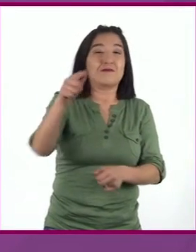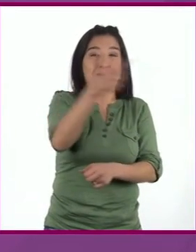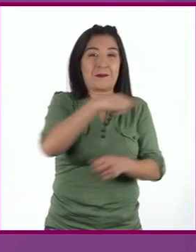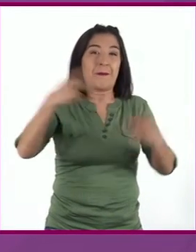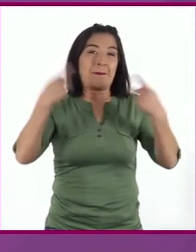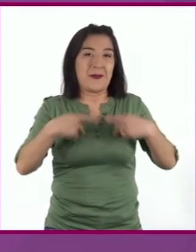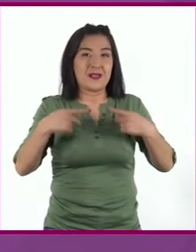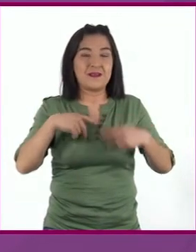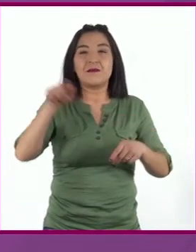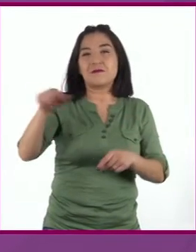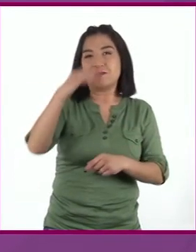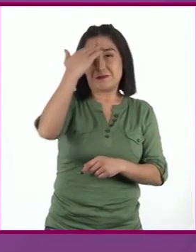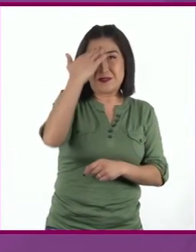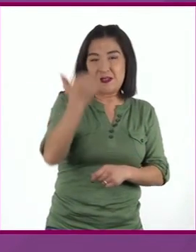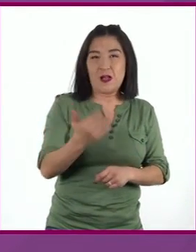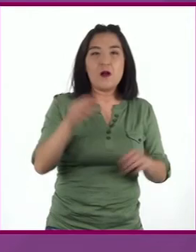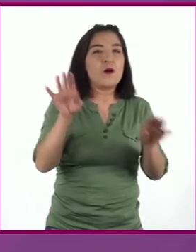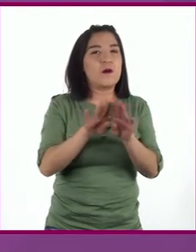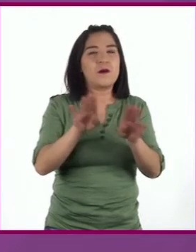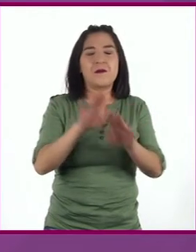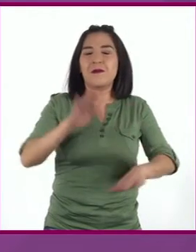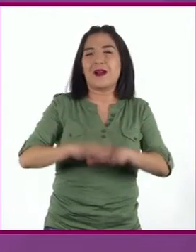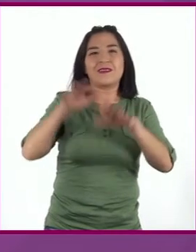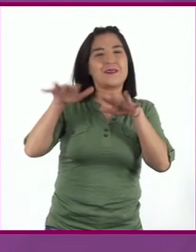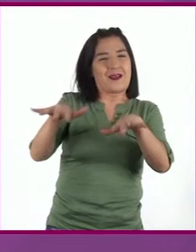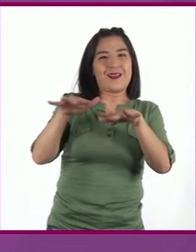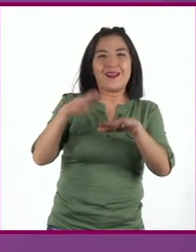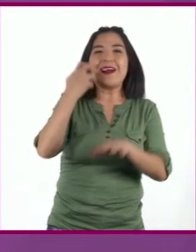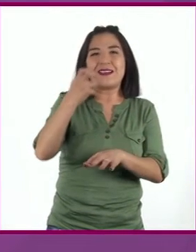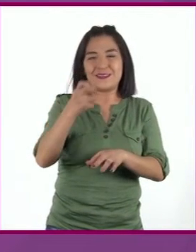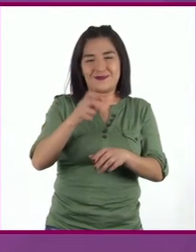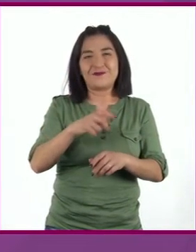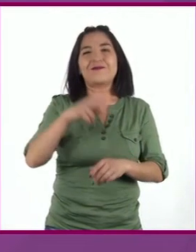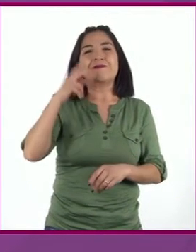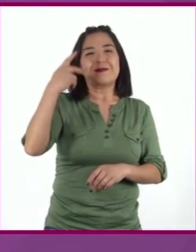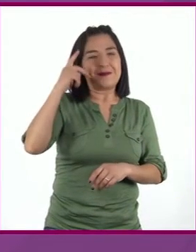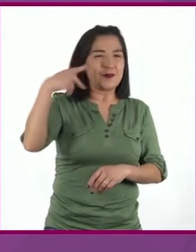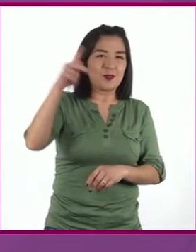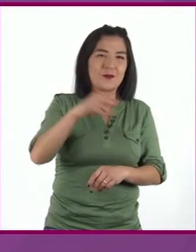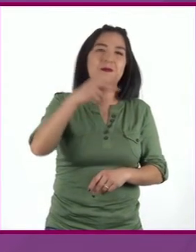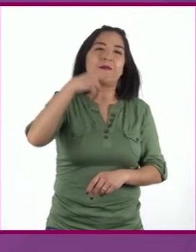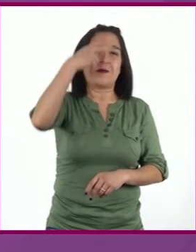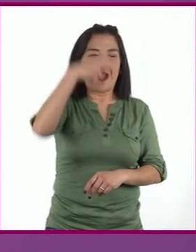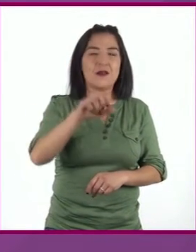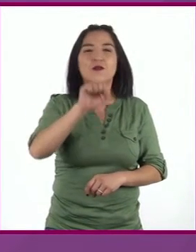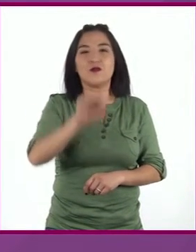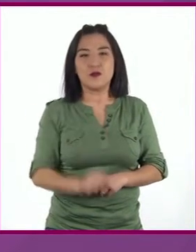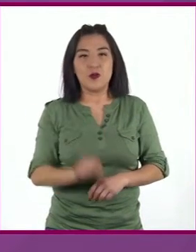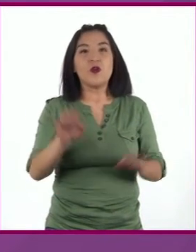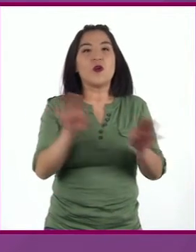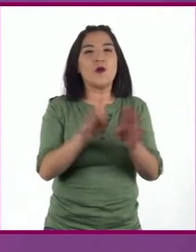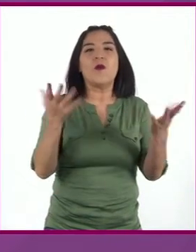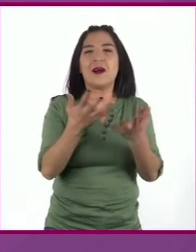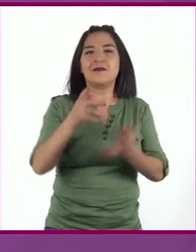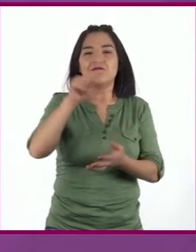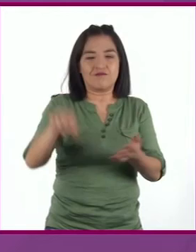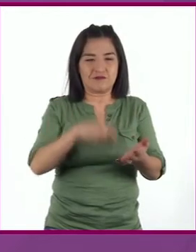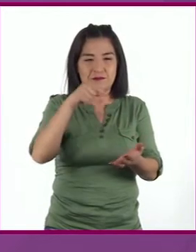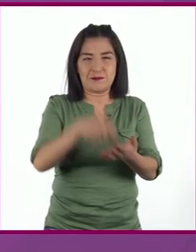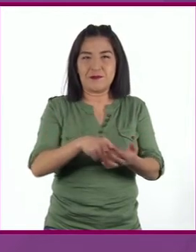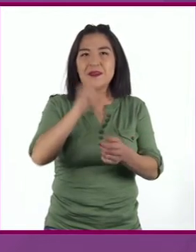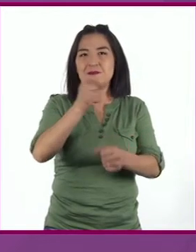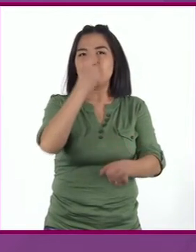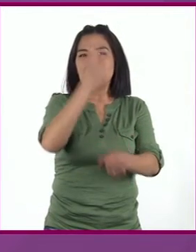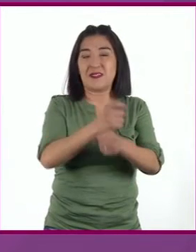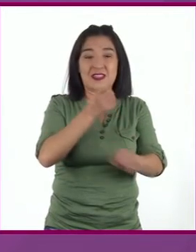Como la civilización más deslumbrante de la América precolombina Tiene su asiento primario en siete